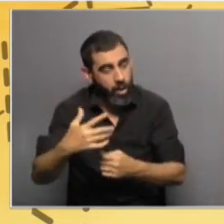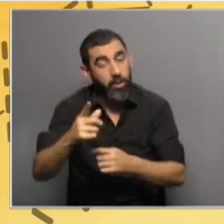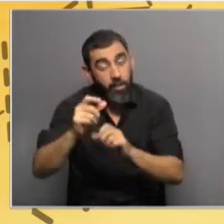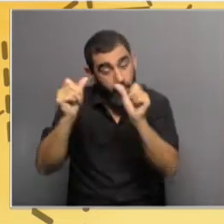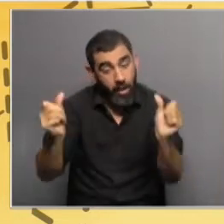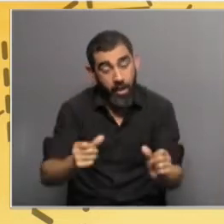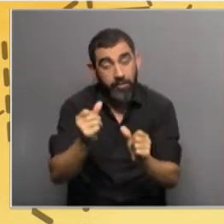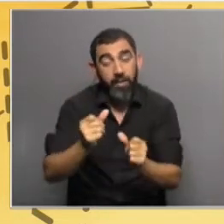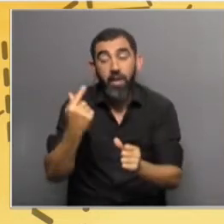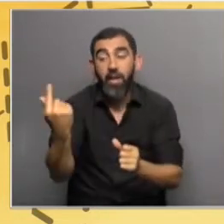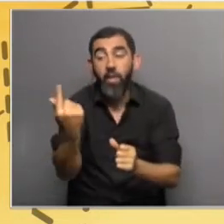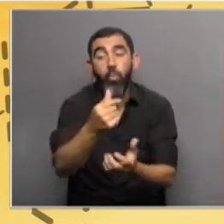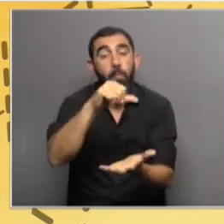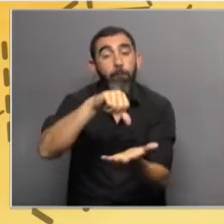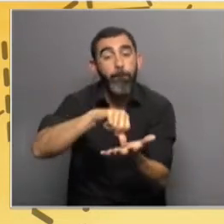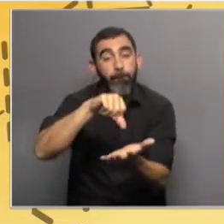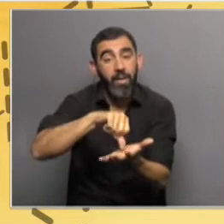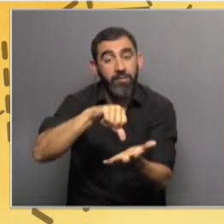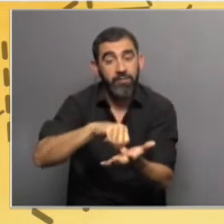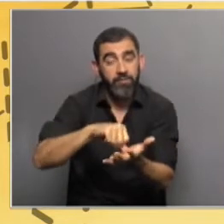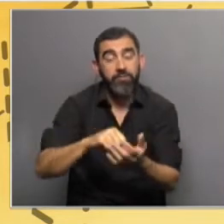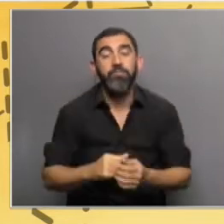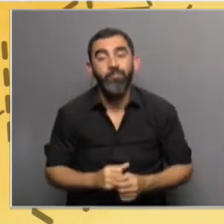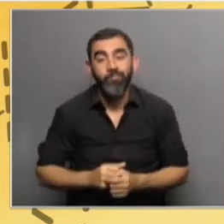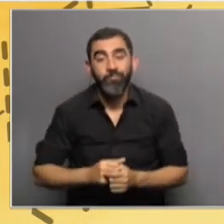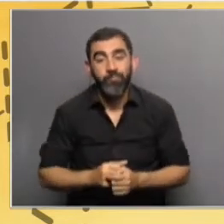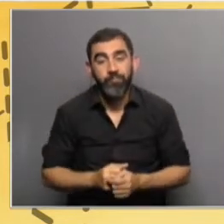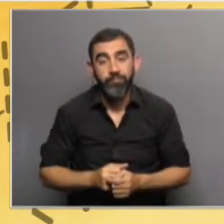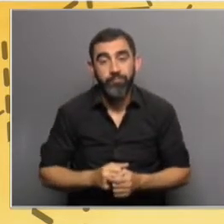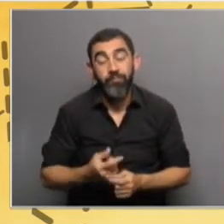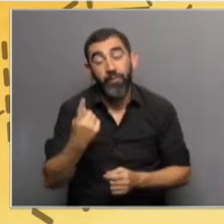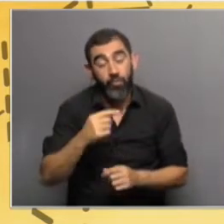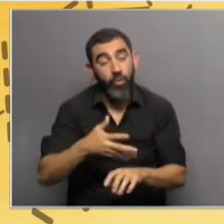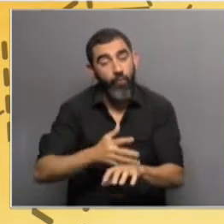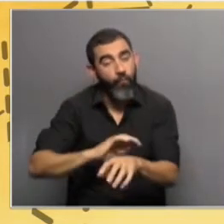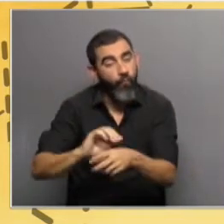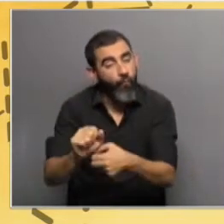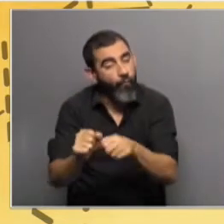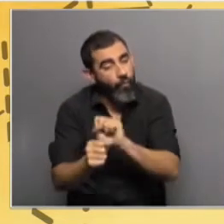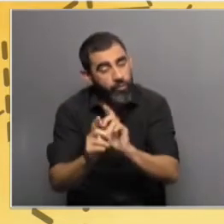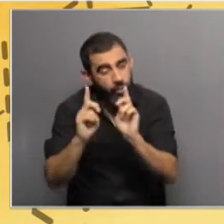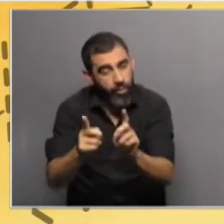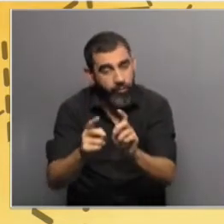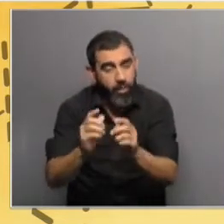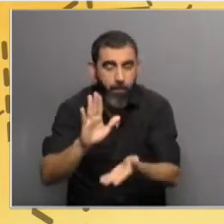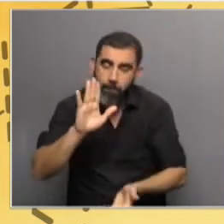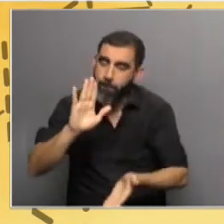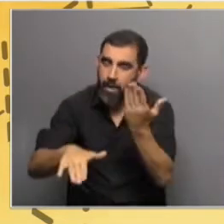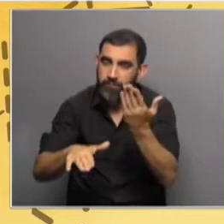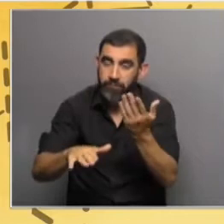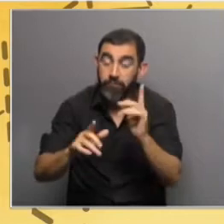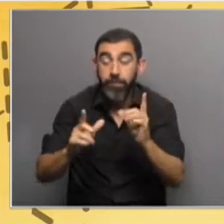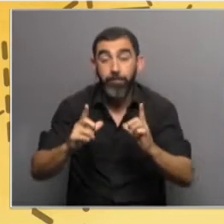local, nacional. Entonces, desde ese punto de vista, el esfuerzo tiene que aumentar y